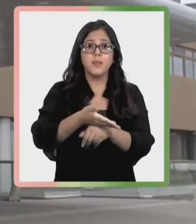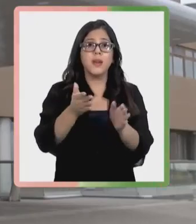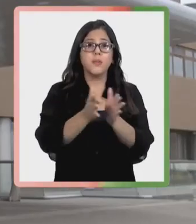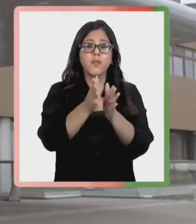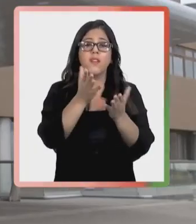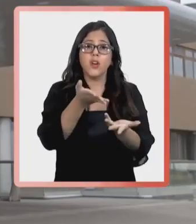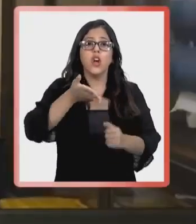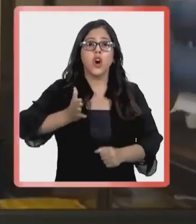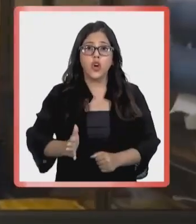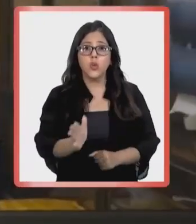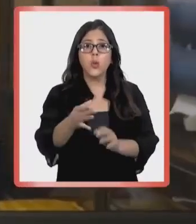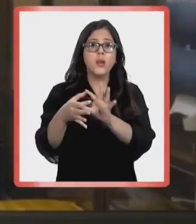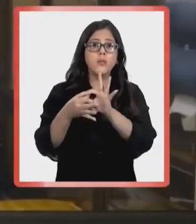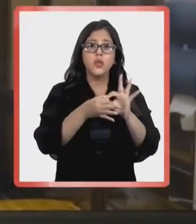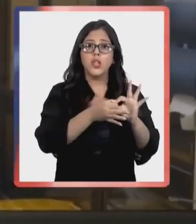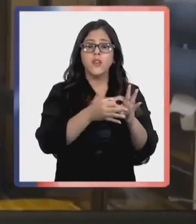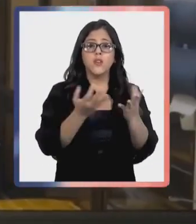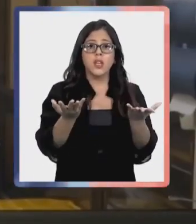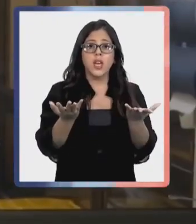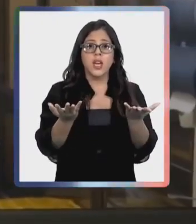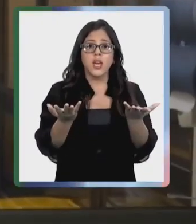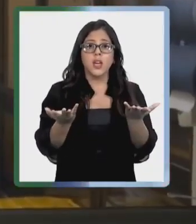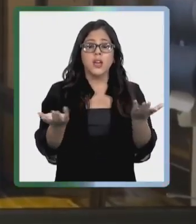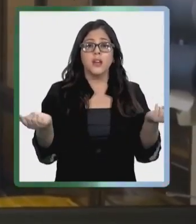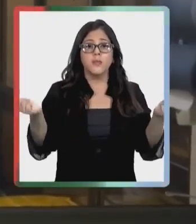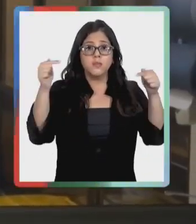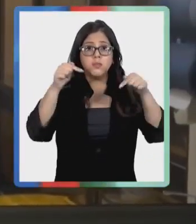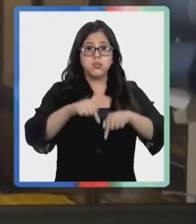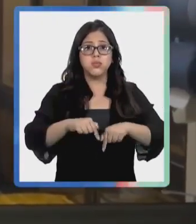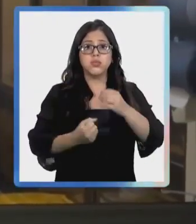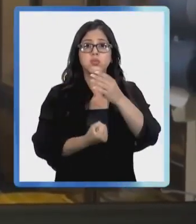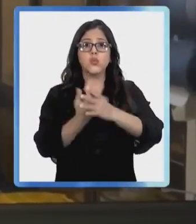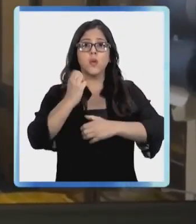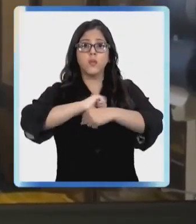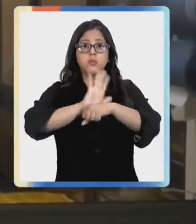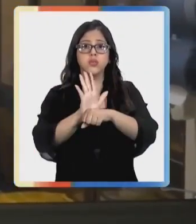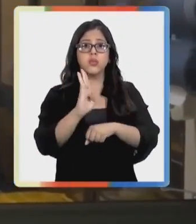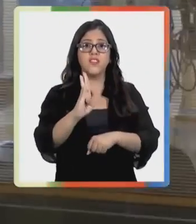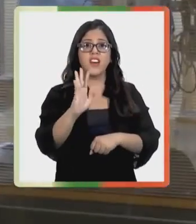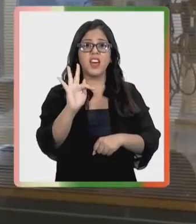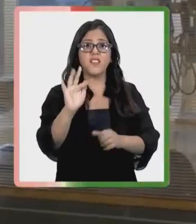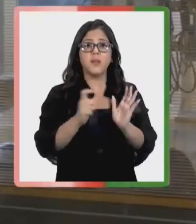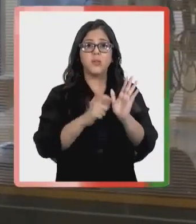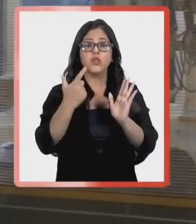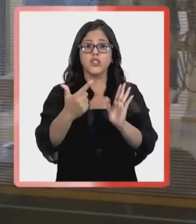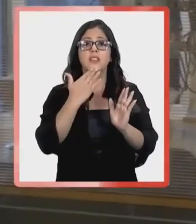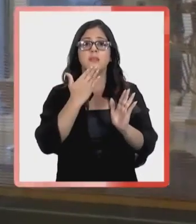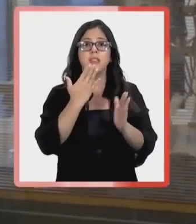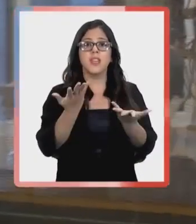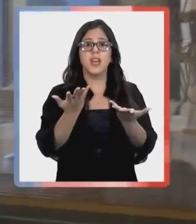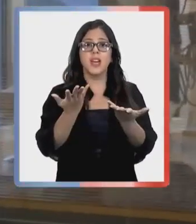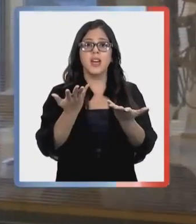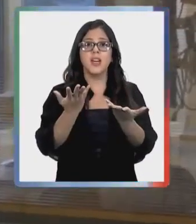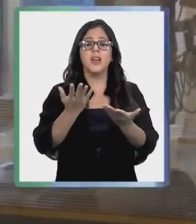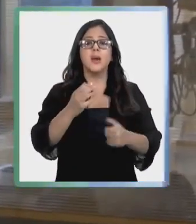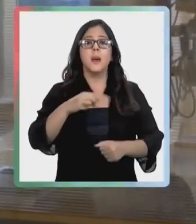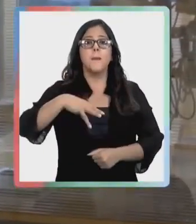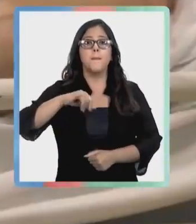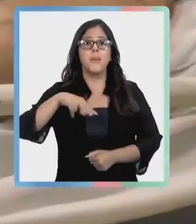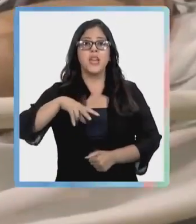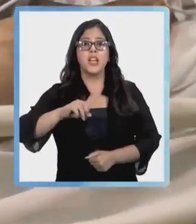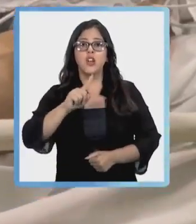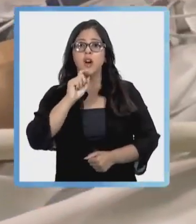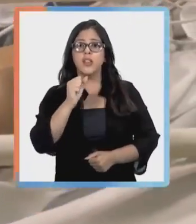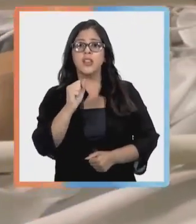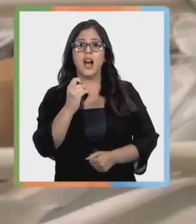reponga la medida, dada la inminente llegada a la región de la nueva subvariante BF.7, también conocida como Minotauro,